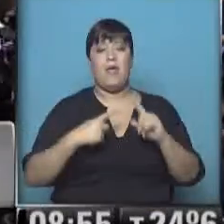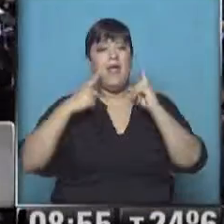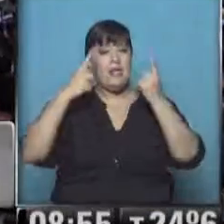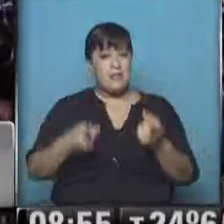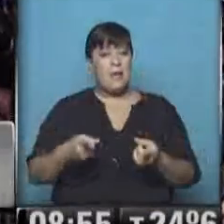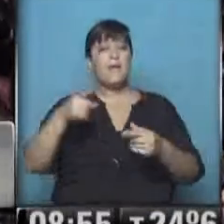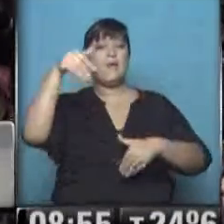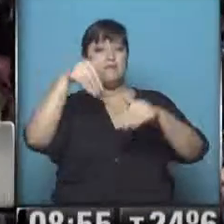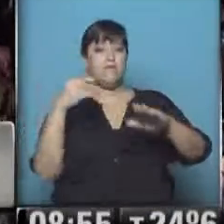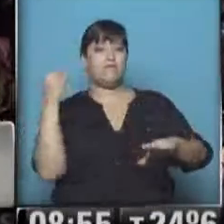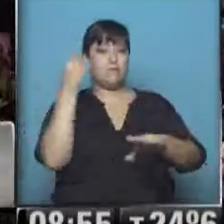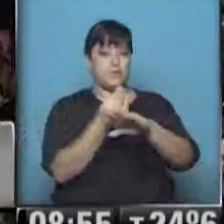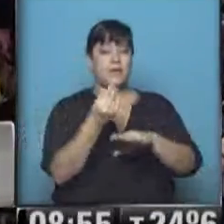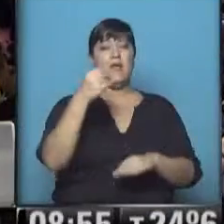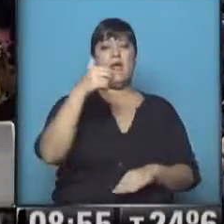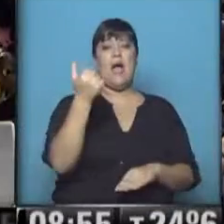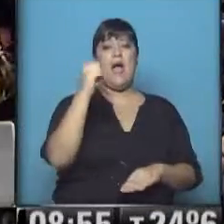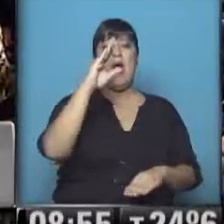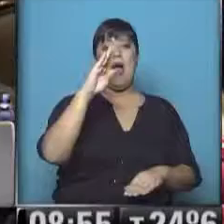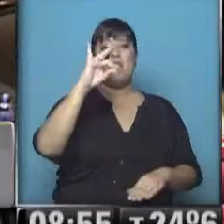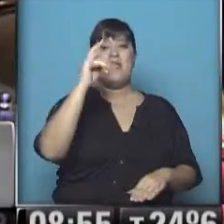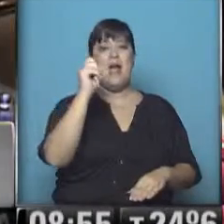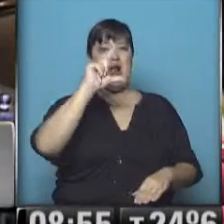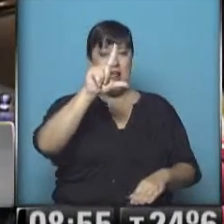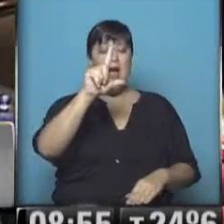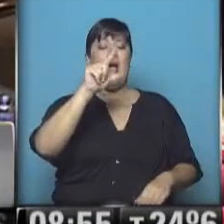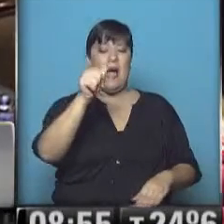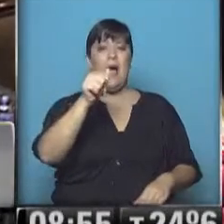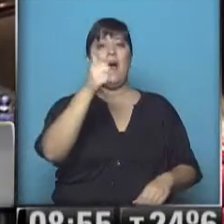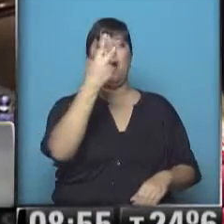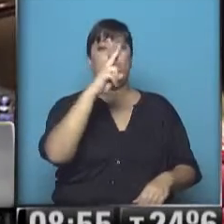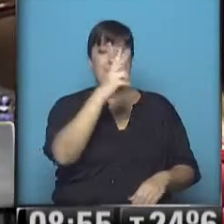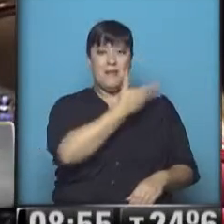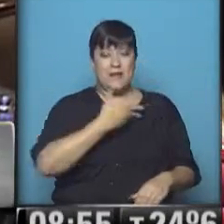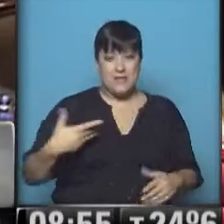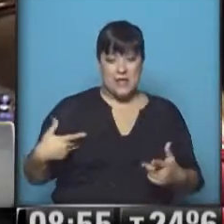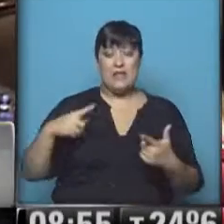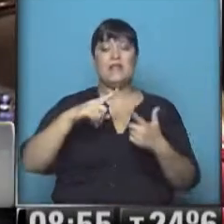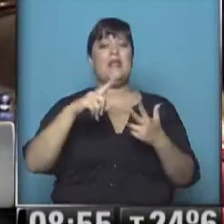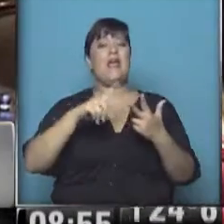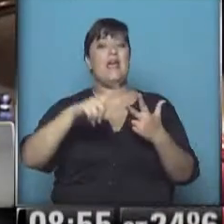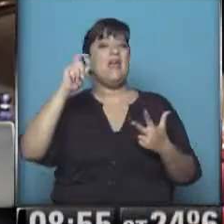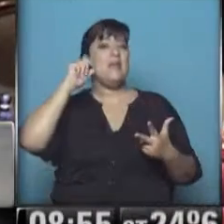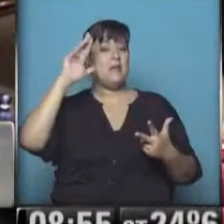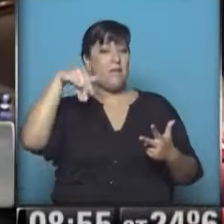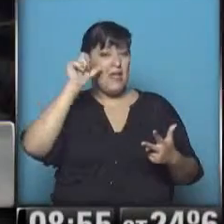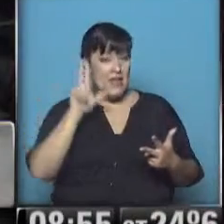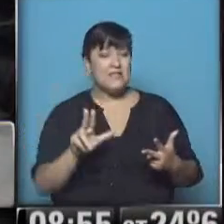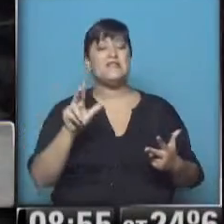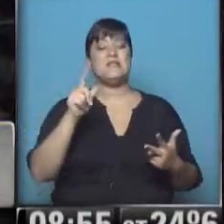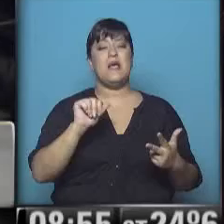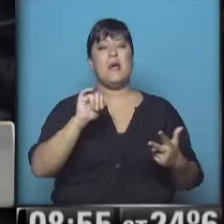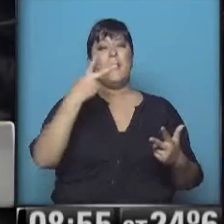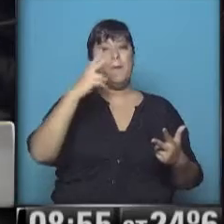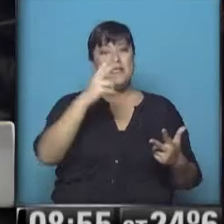fueron electa Norma Abdalá de Matarazzo como vicepresidenta primera, Patricia Jiménez, vicepresidenta segunda y